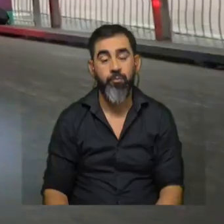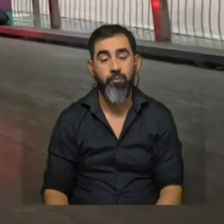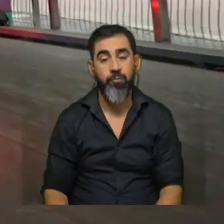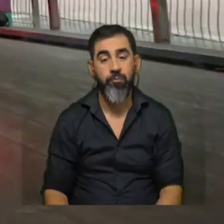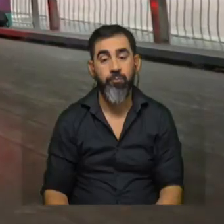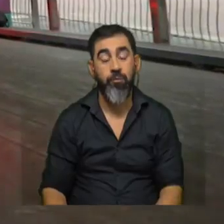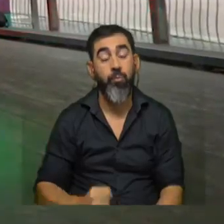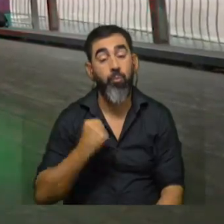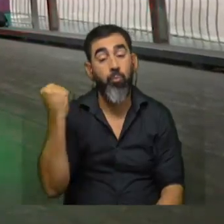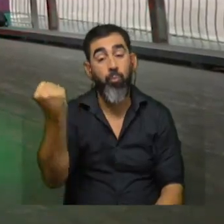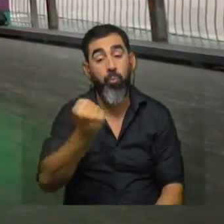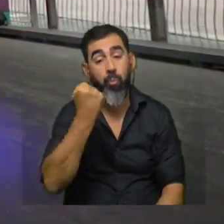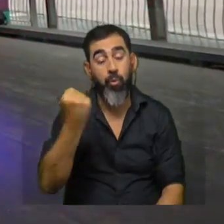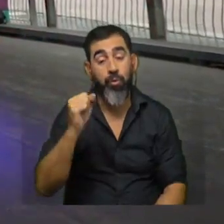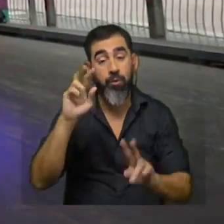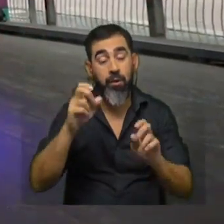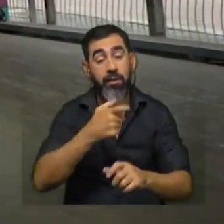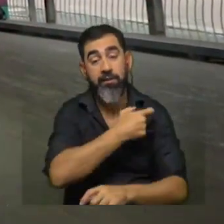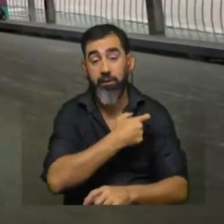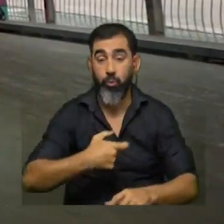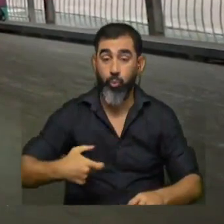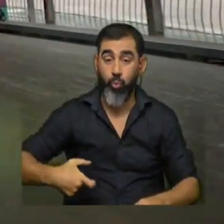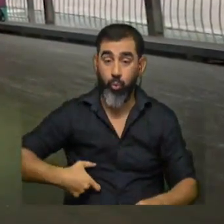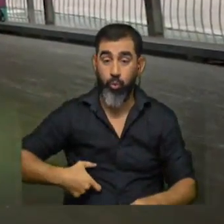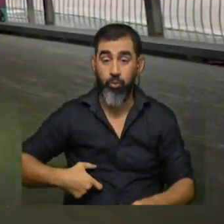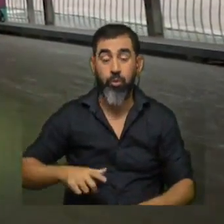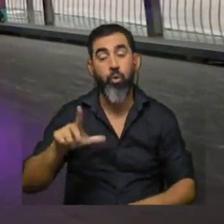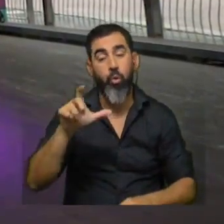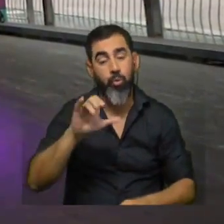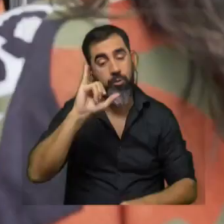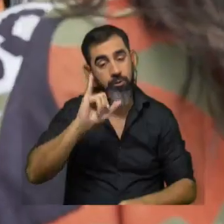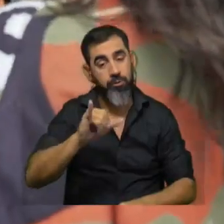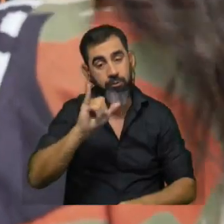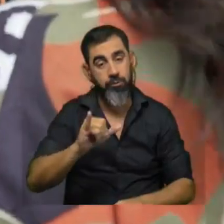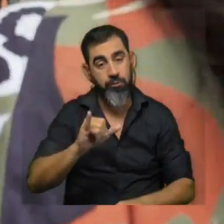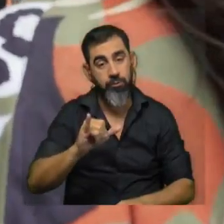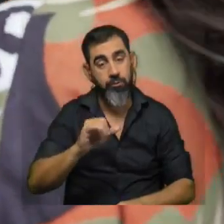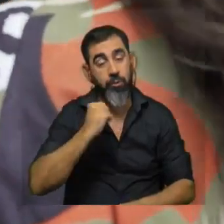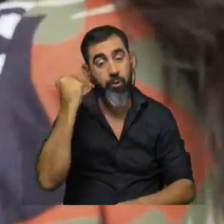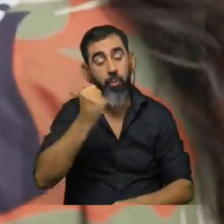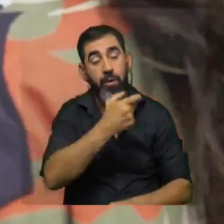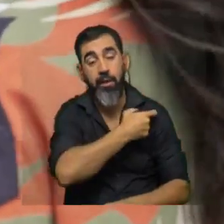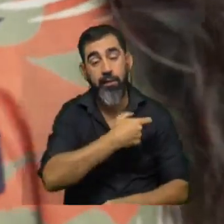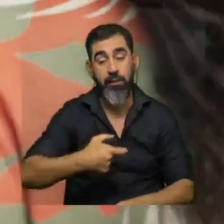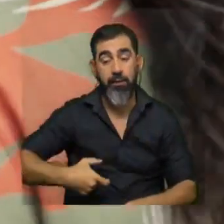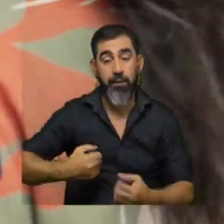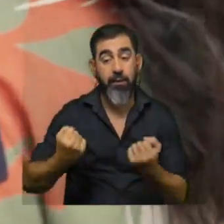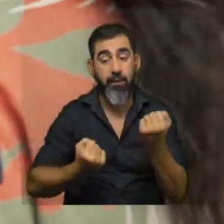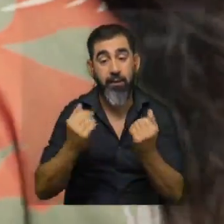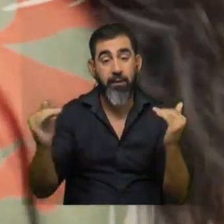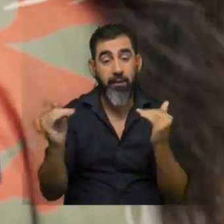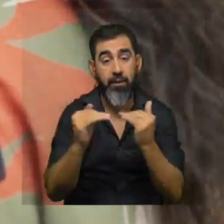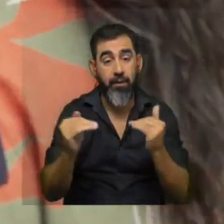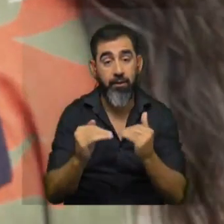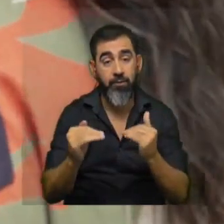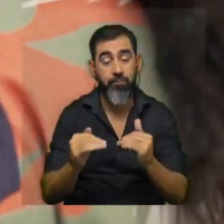muy importante también en estos casos usar el cinturón de seguridad ¿no? claro por eso es que también en el tránsito tenemos que usar cinturón de seguridad y eso también